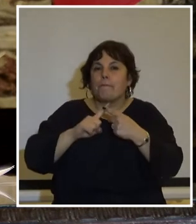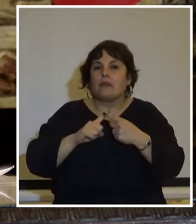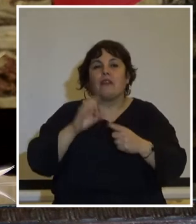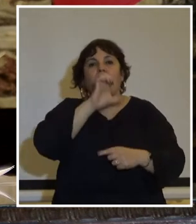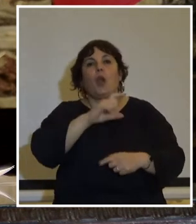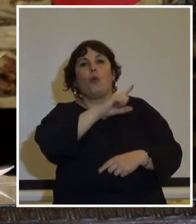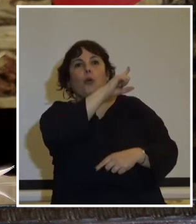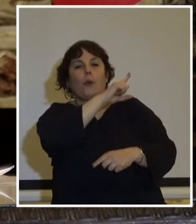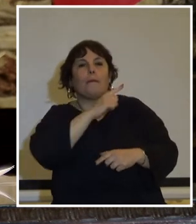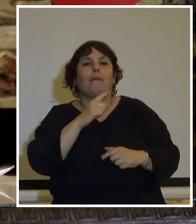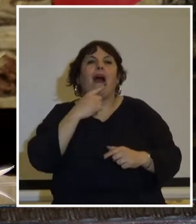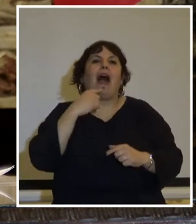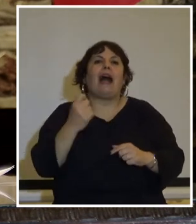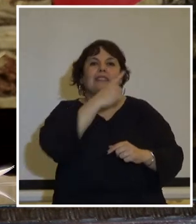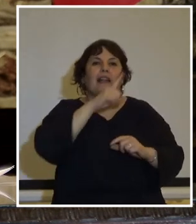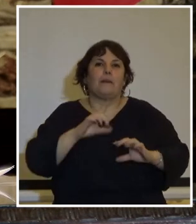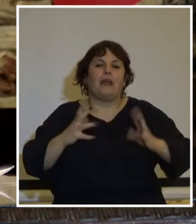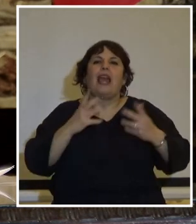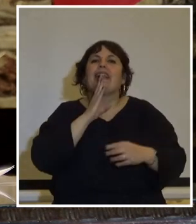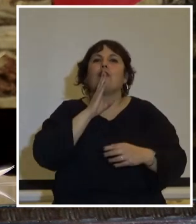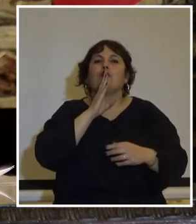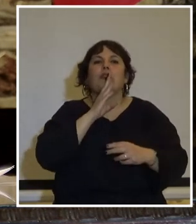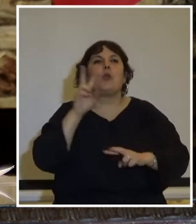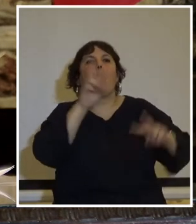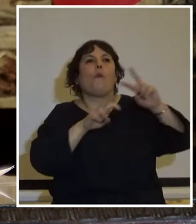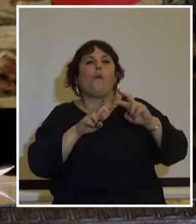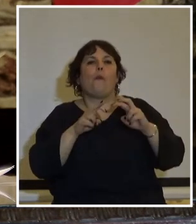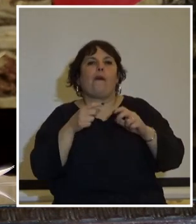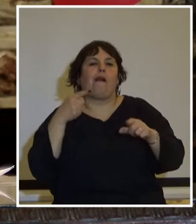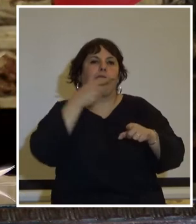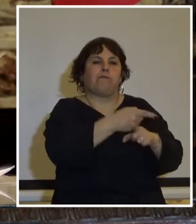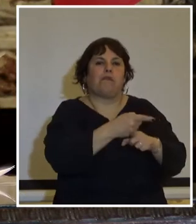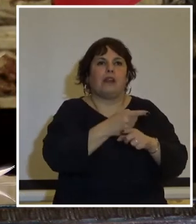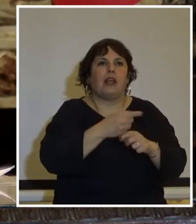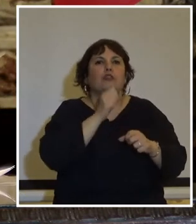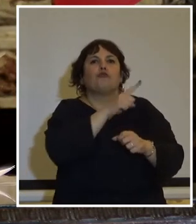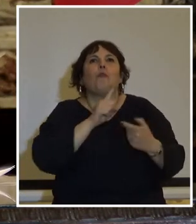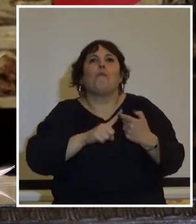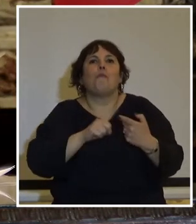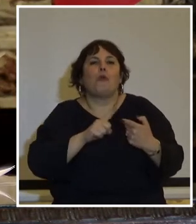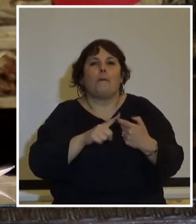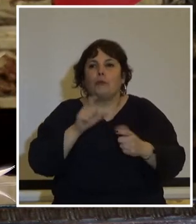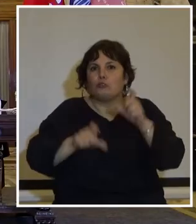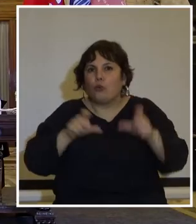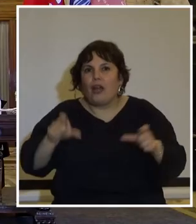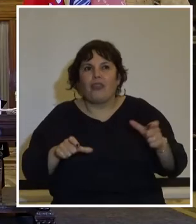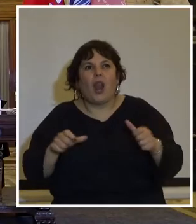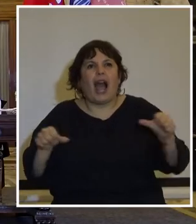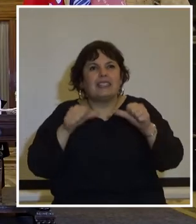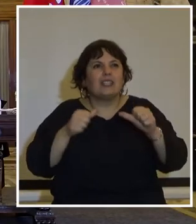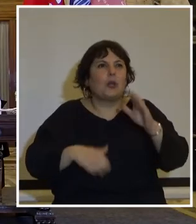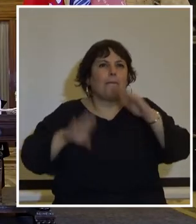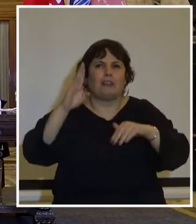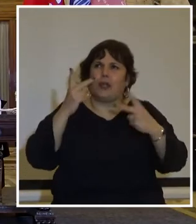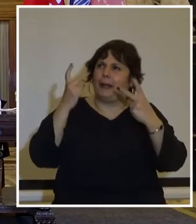se vivía el mayo francés Estados Unidos trataba de doblegar a Vietnam sin el acuerdo de sus propios ciudadanos y generando el mayor